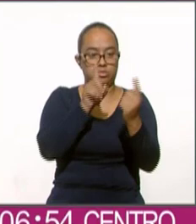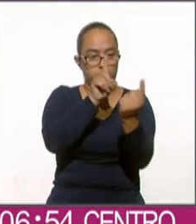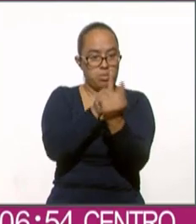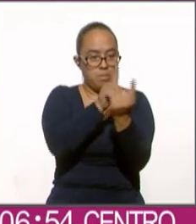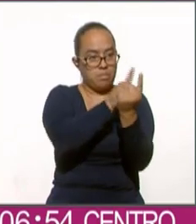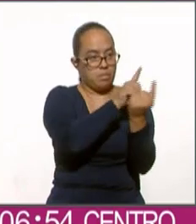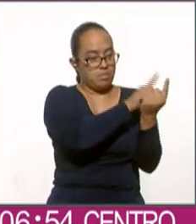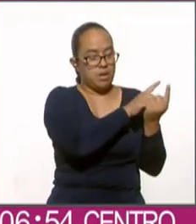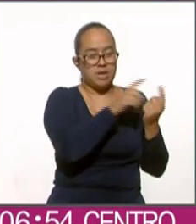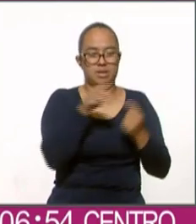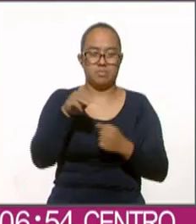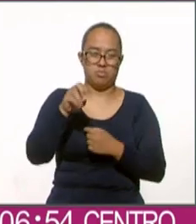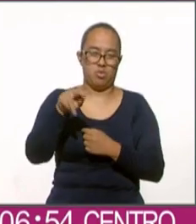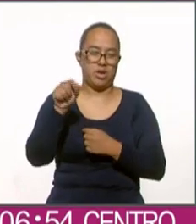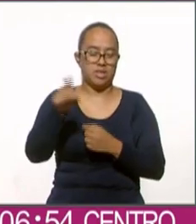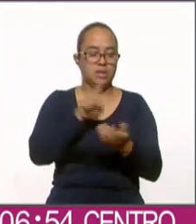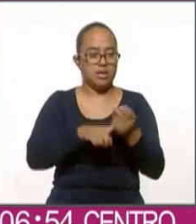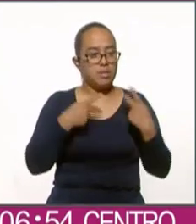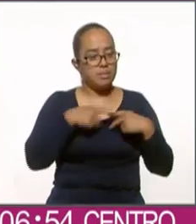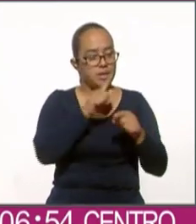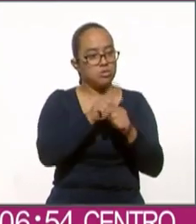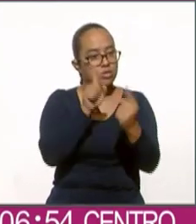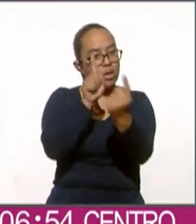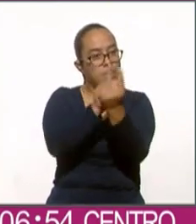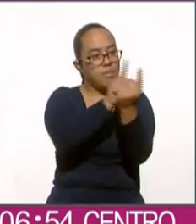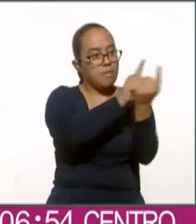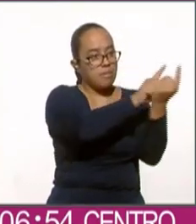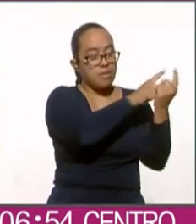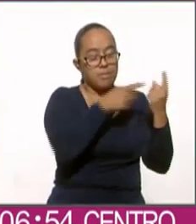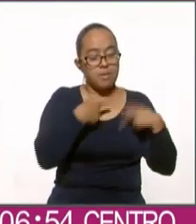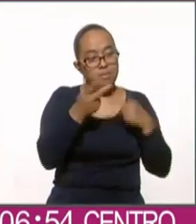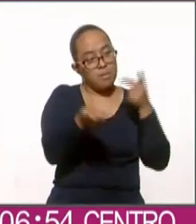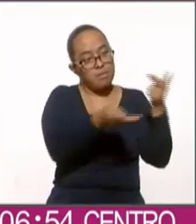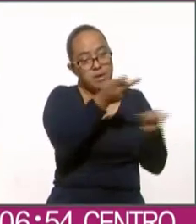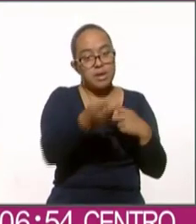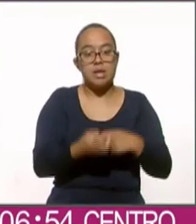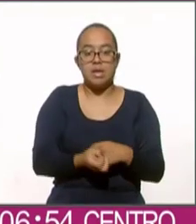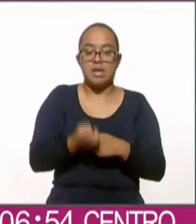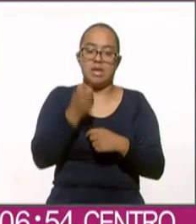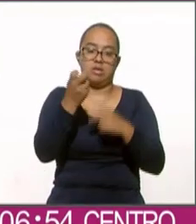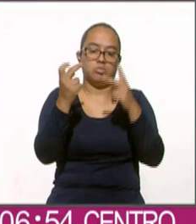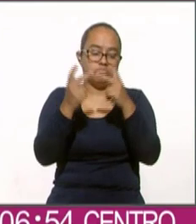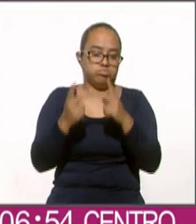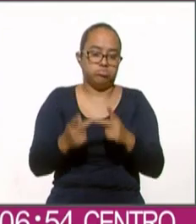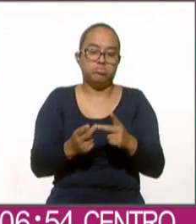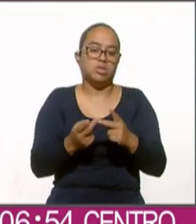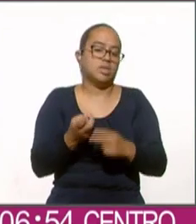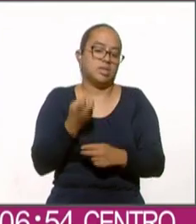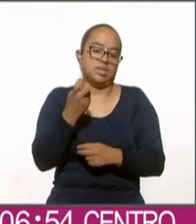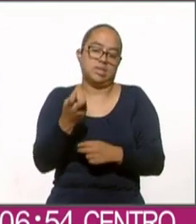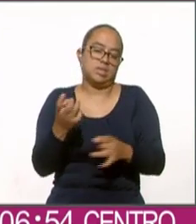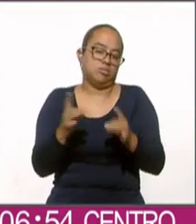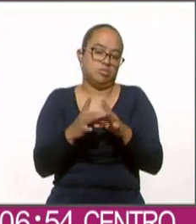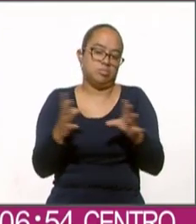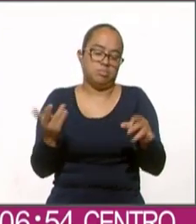señaló pues entonces la coincidencia es lo que se espera y fue lo que sucedió